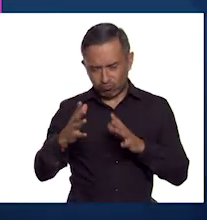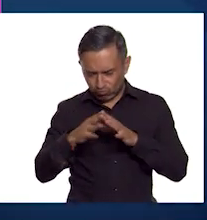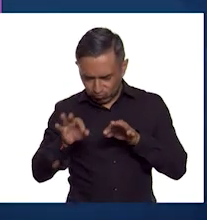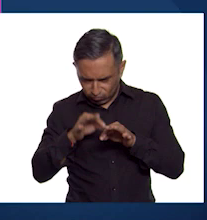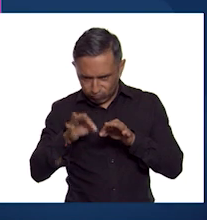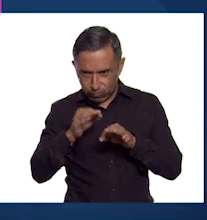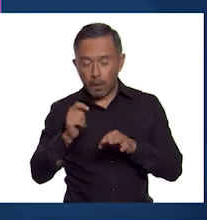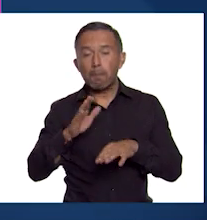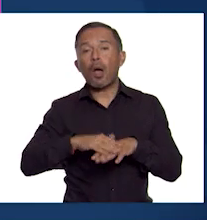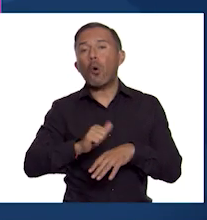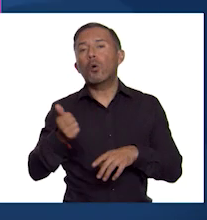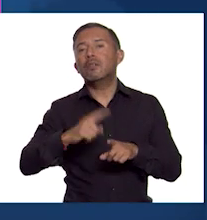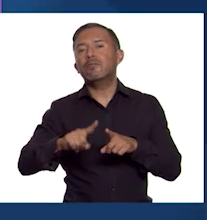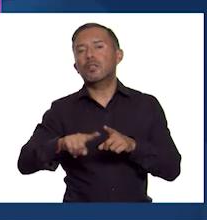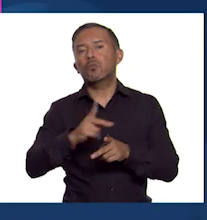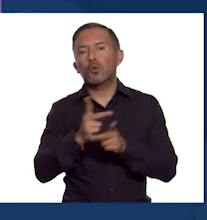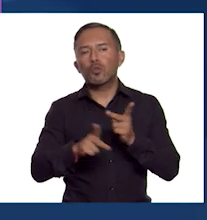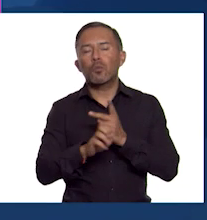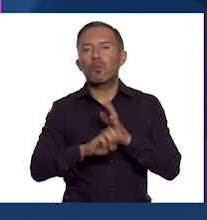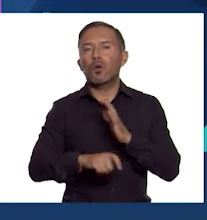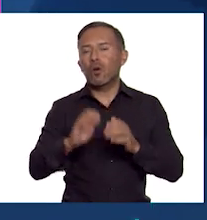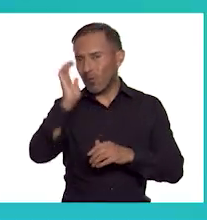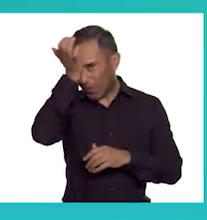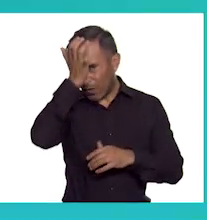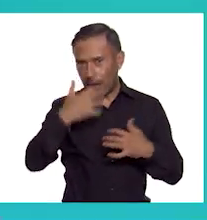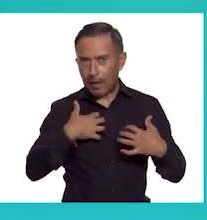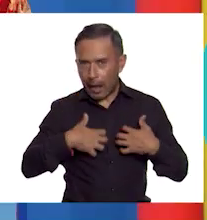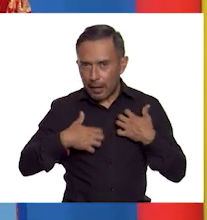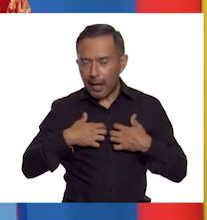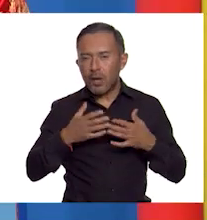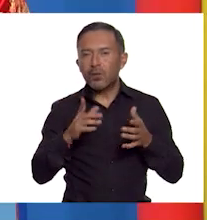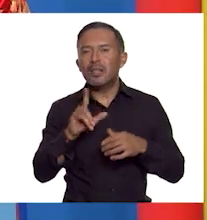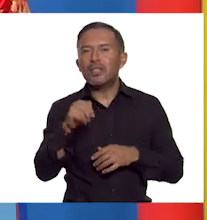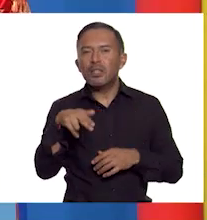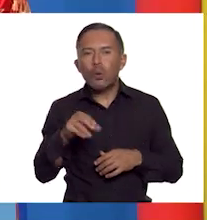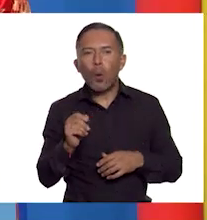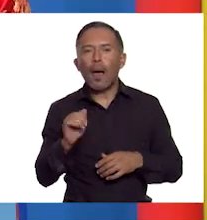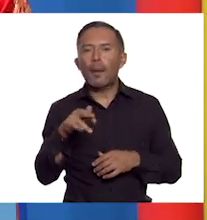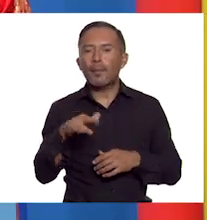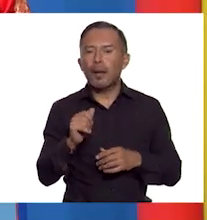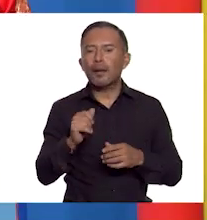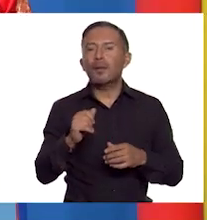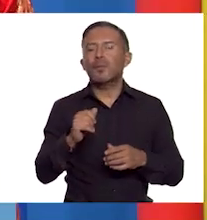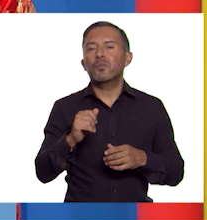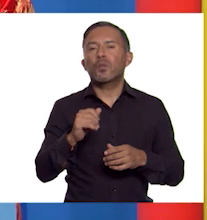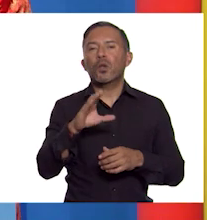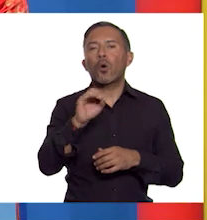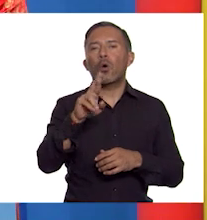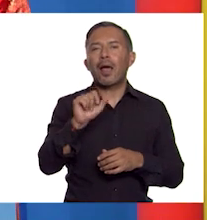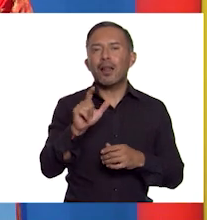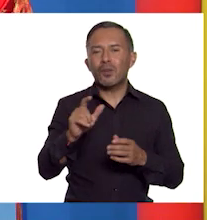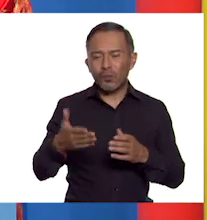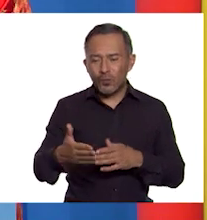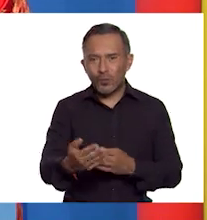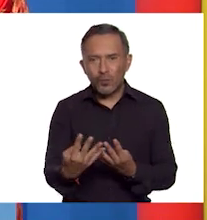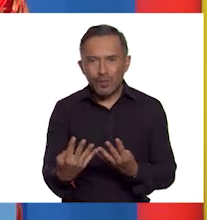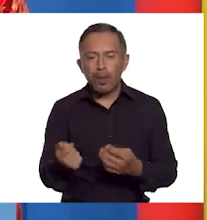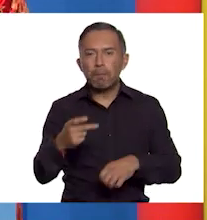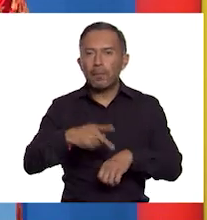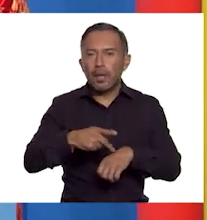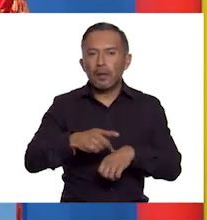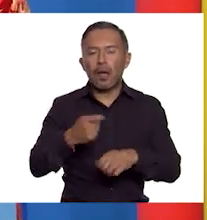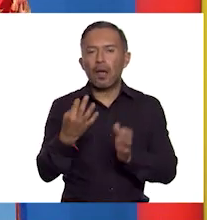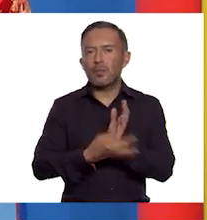de productos como lana, lino, ámbar, vidrio, coral, piedras y metales preciosos.